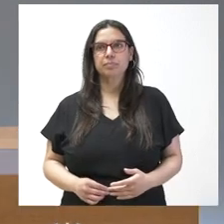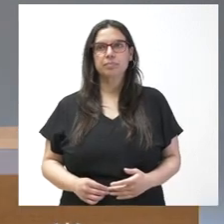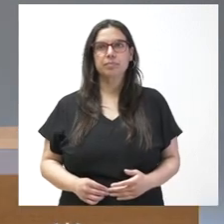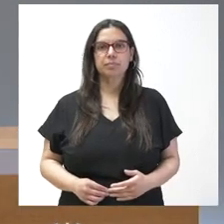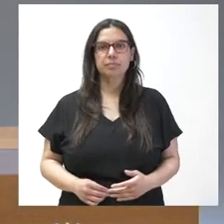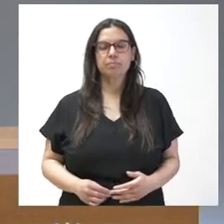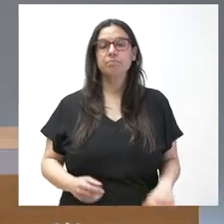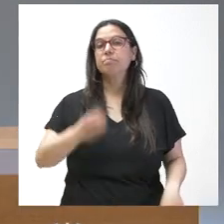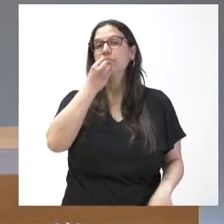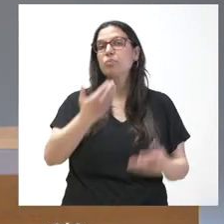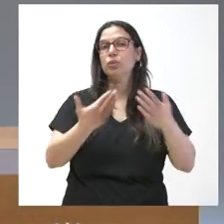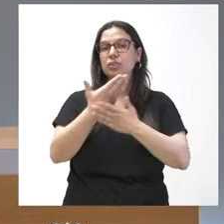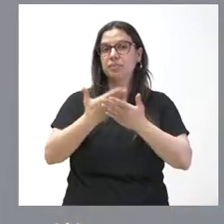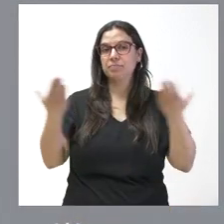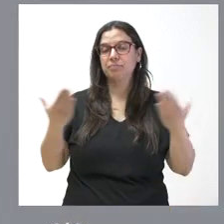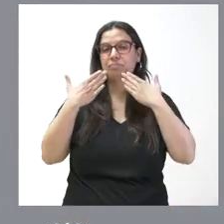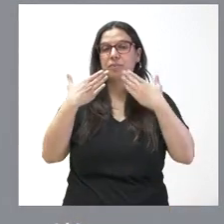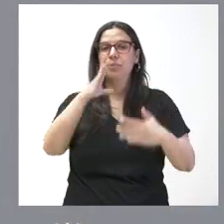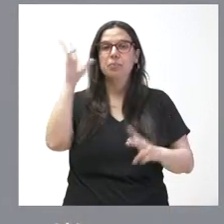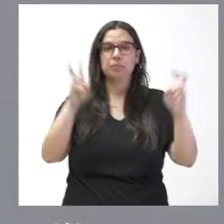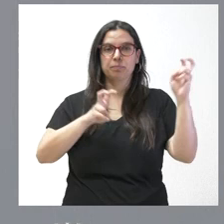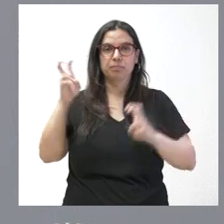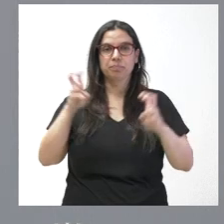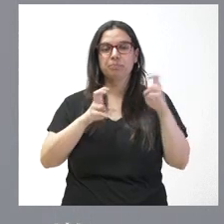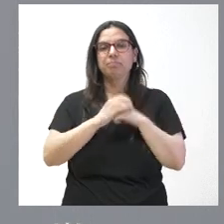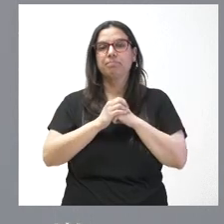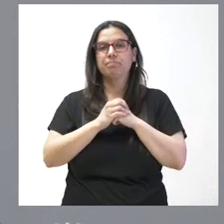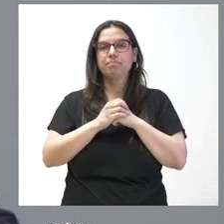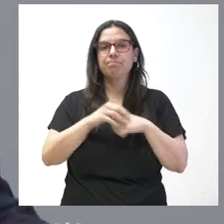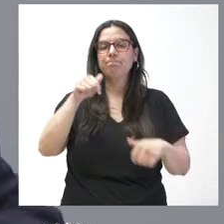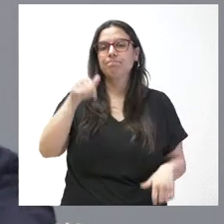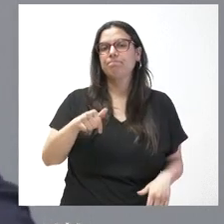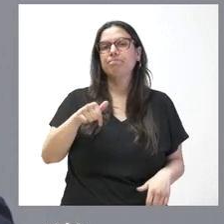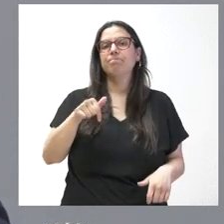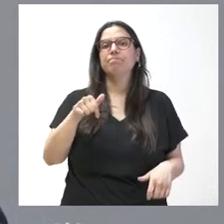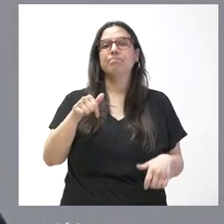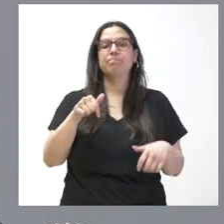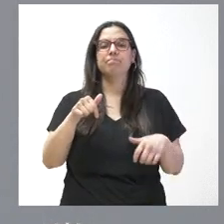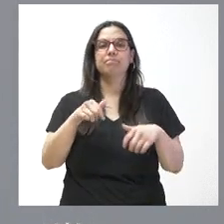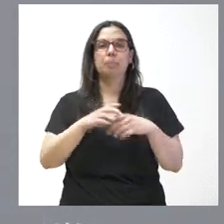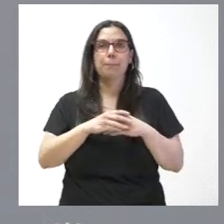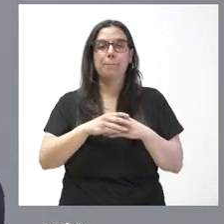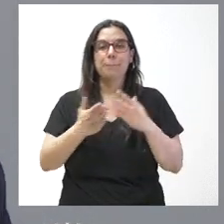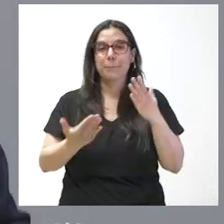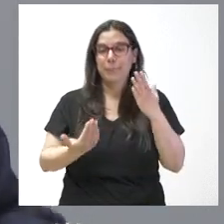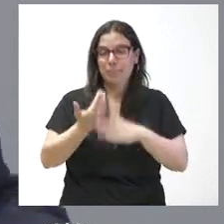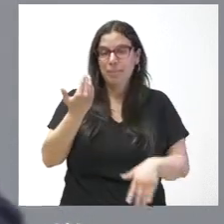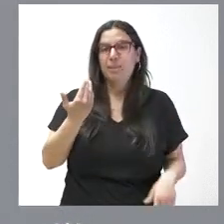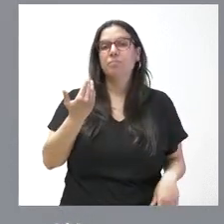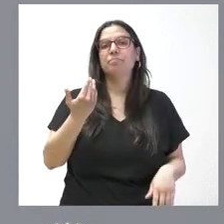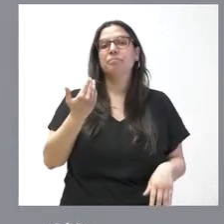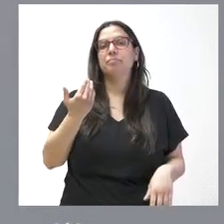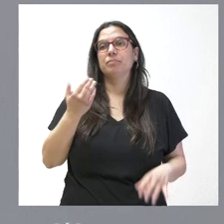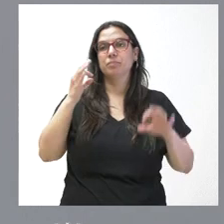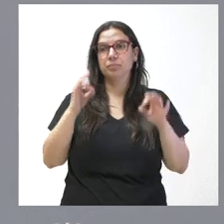Muy buenos días a todos ustedes y muchas gracias por su presencia hoy aquí esta mañana. Les damos la